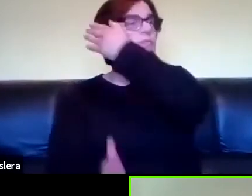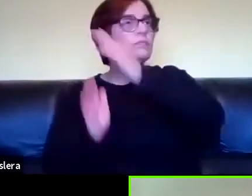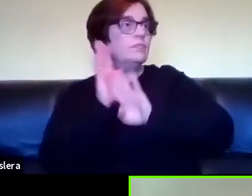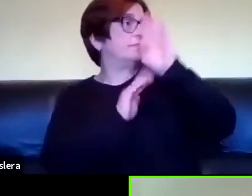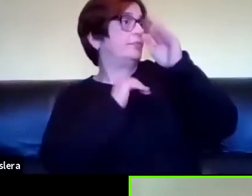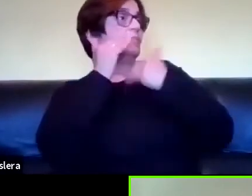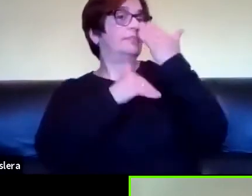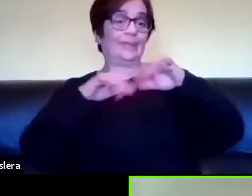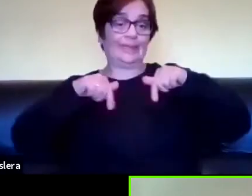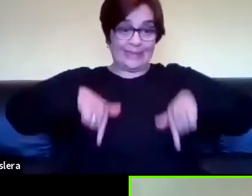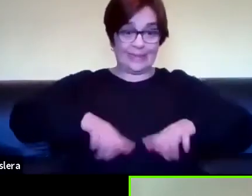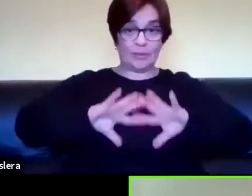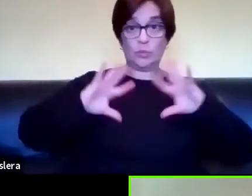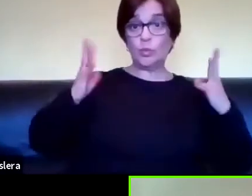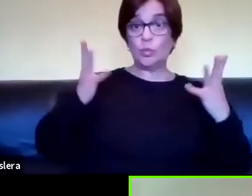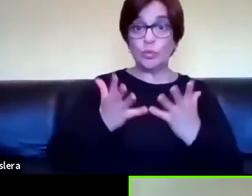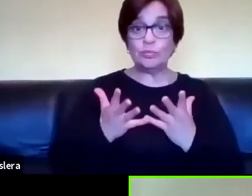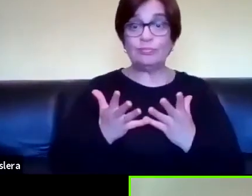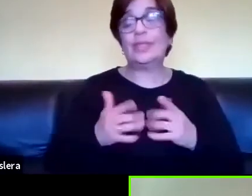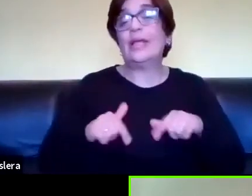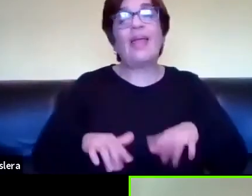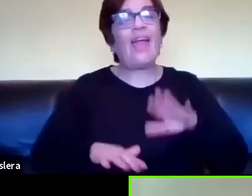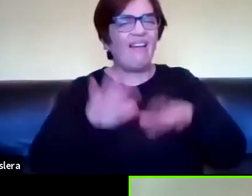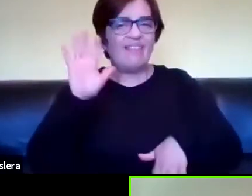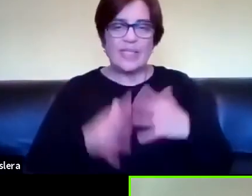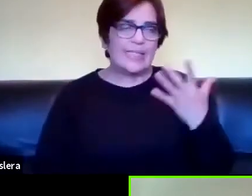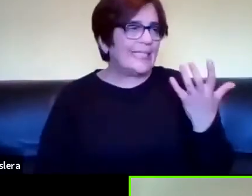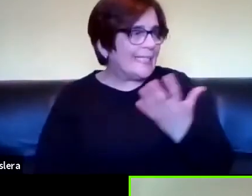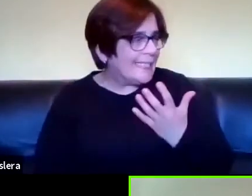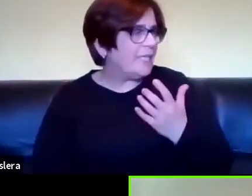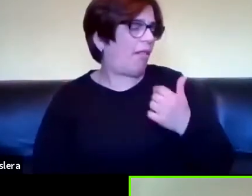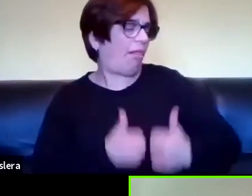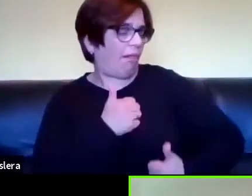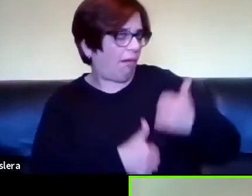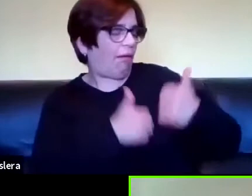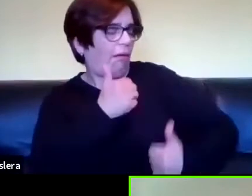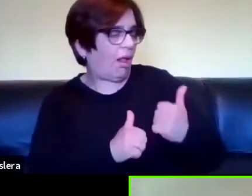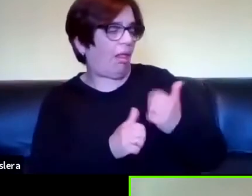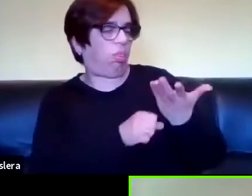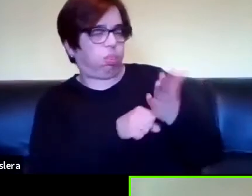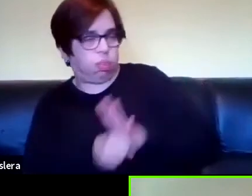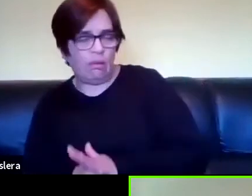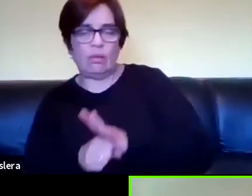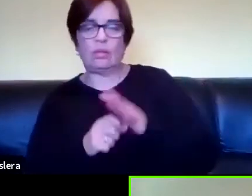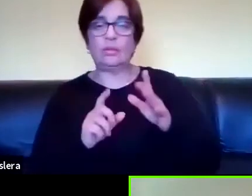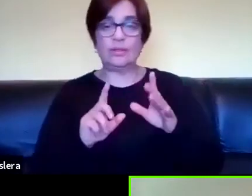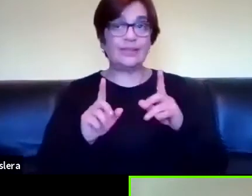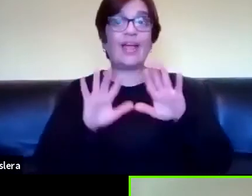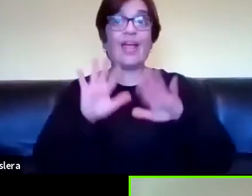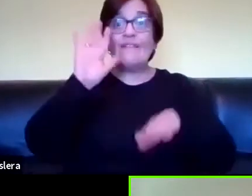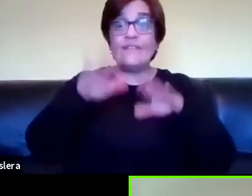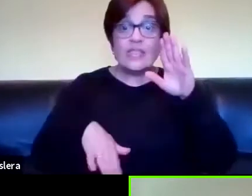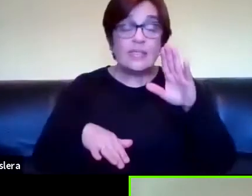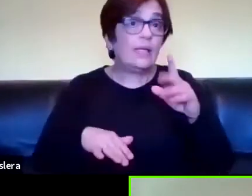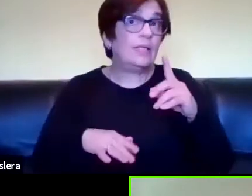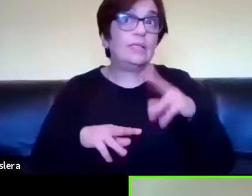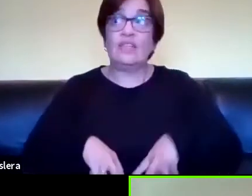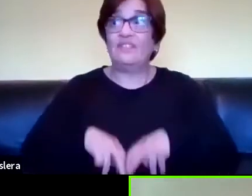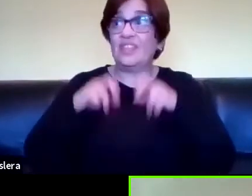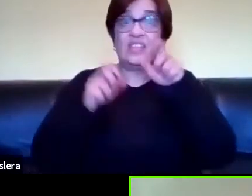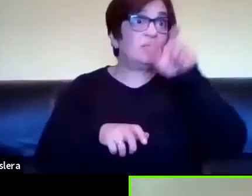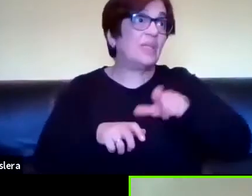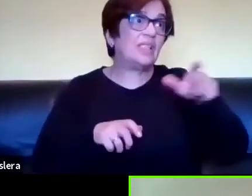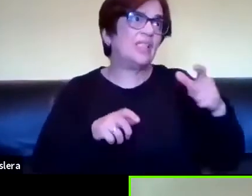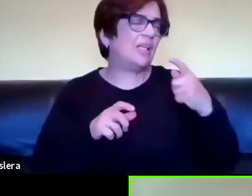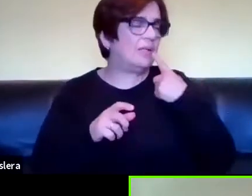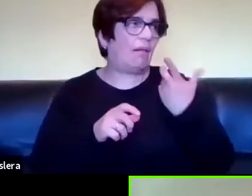en este mundo este mundo que a veces es tan siniestro tan competitivo tan opresor donde a veces los investigadores generan